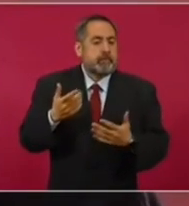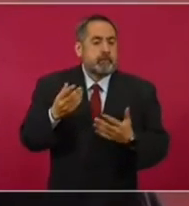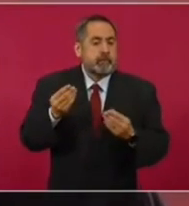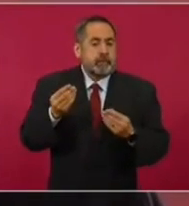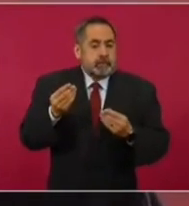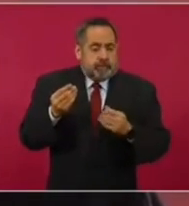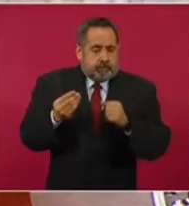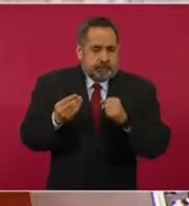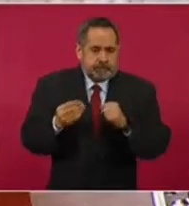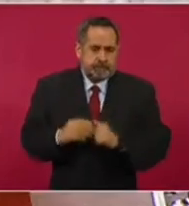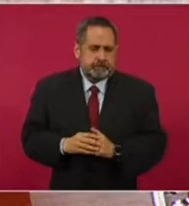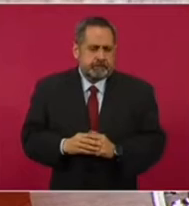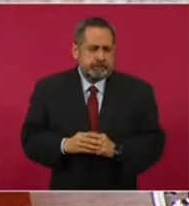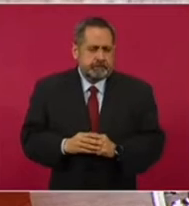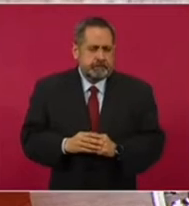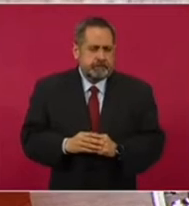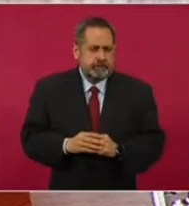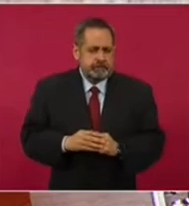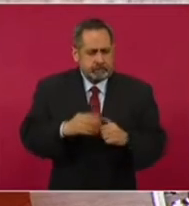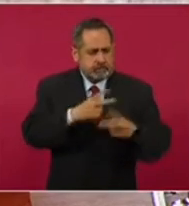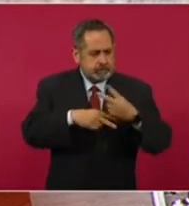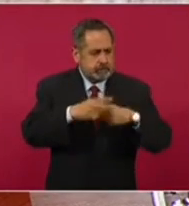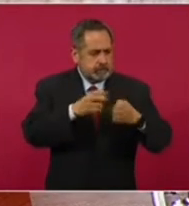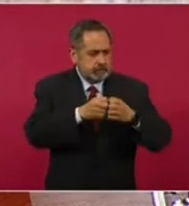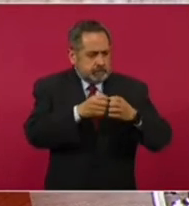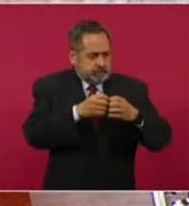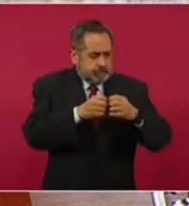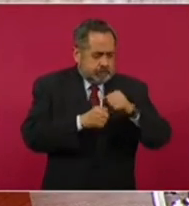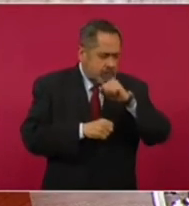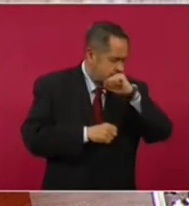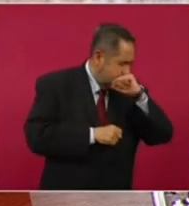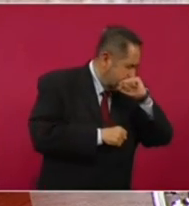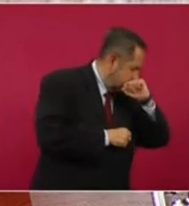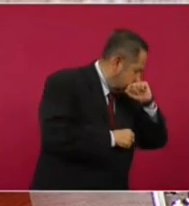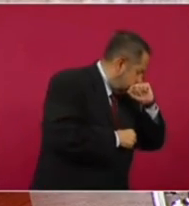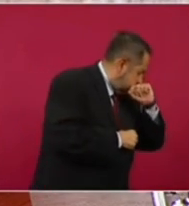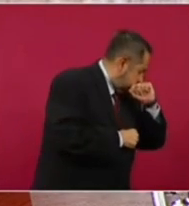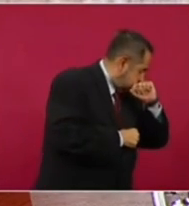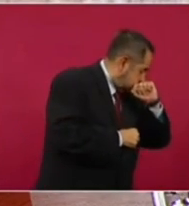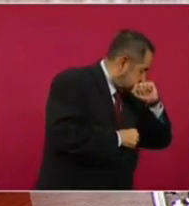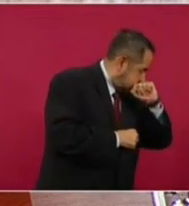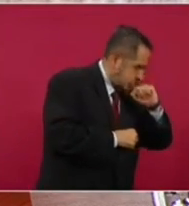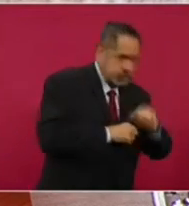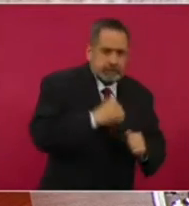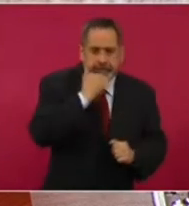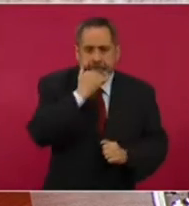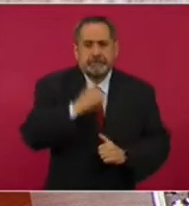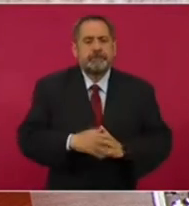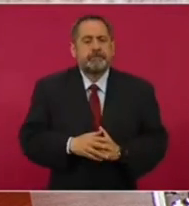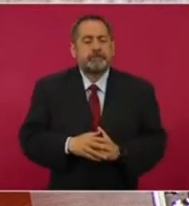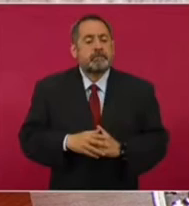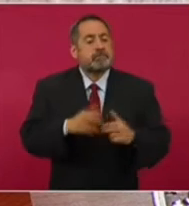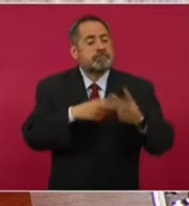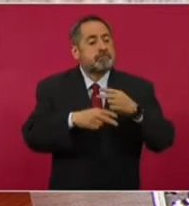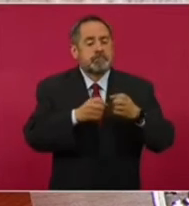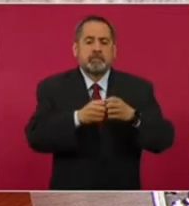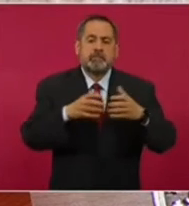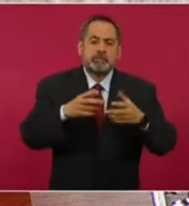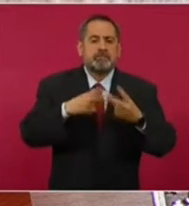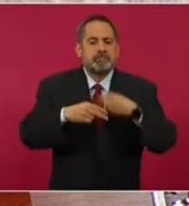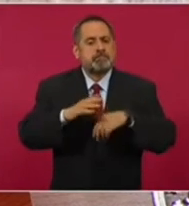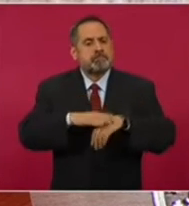creciendo, no puede haber recesión, si